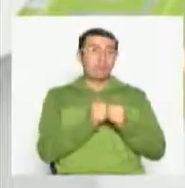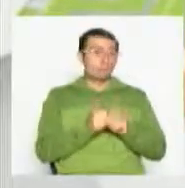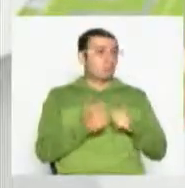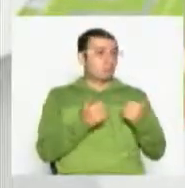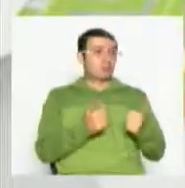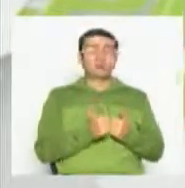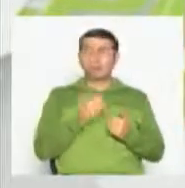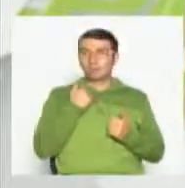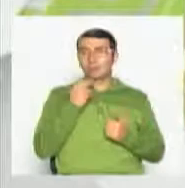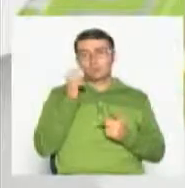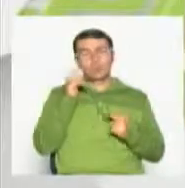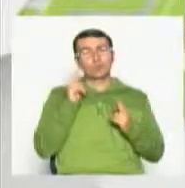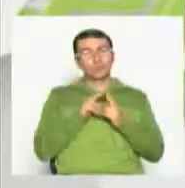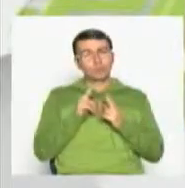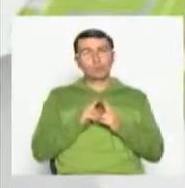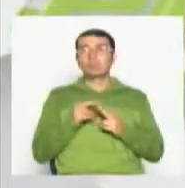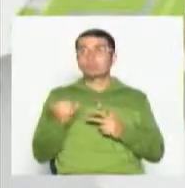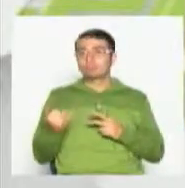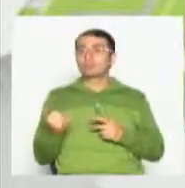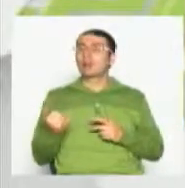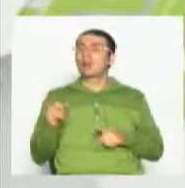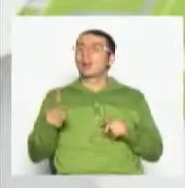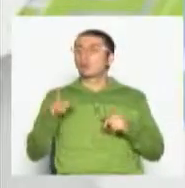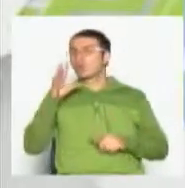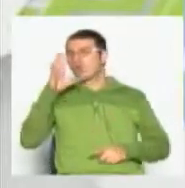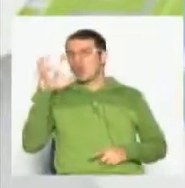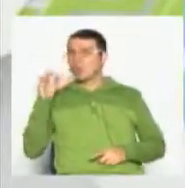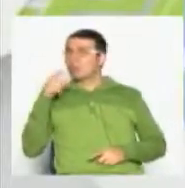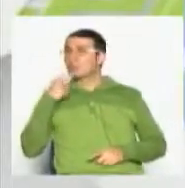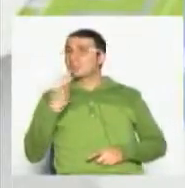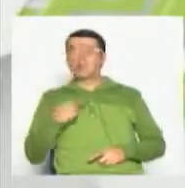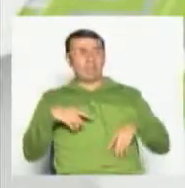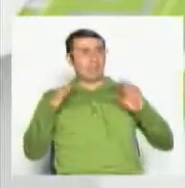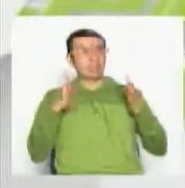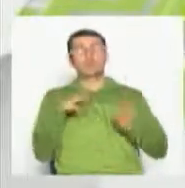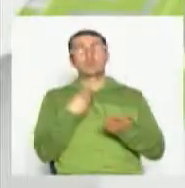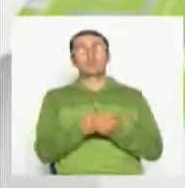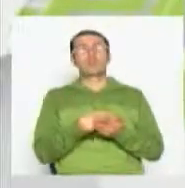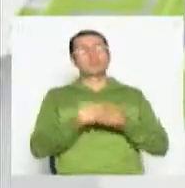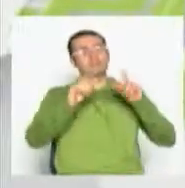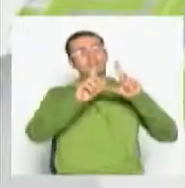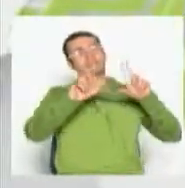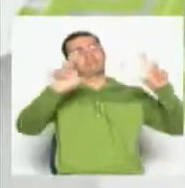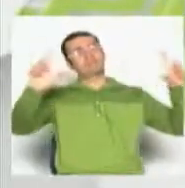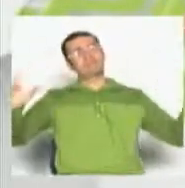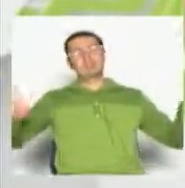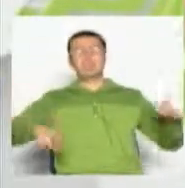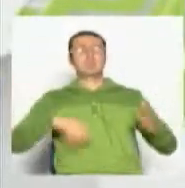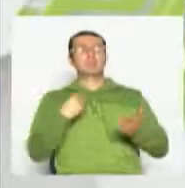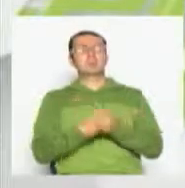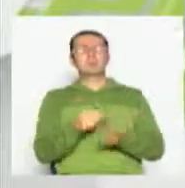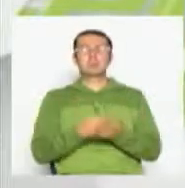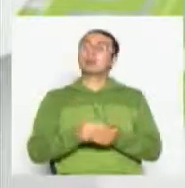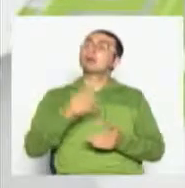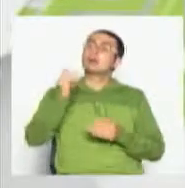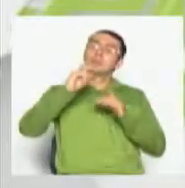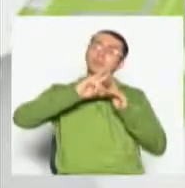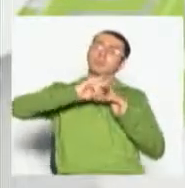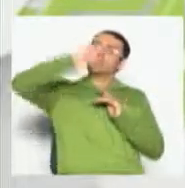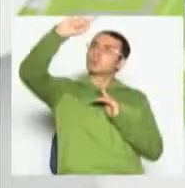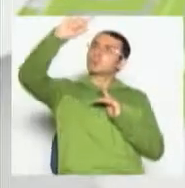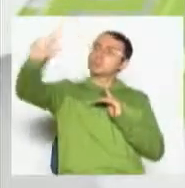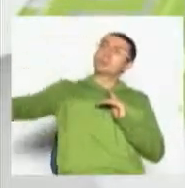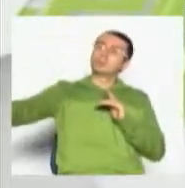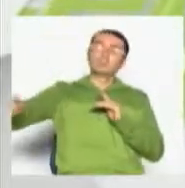conozco sobre todo desde lo masculino. Hombres que dicen, no, yo compré un televisor y pago cierta antena o cierto